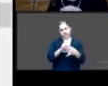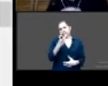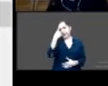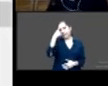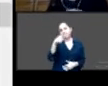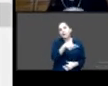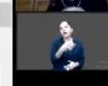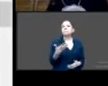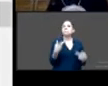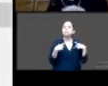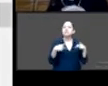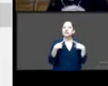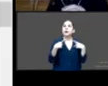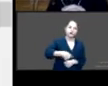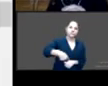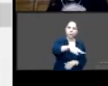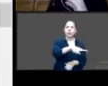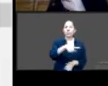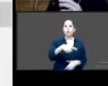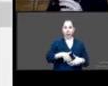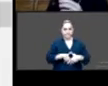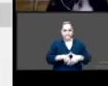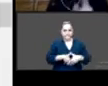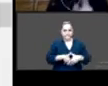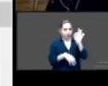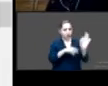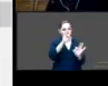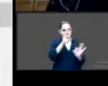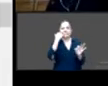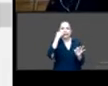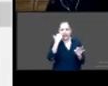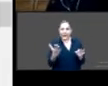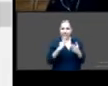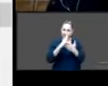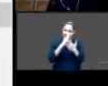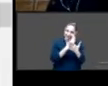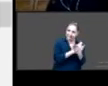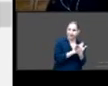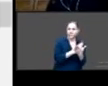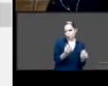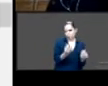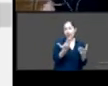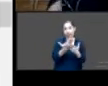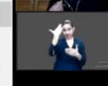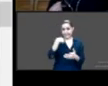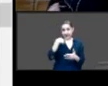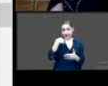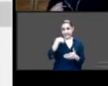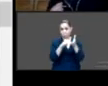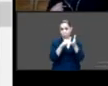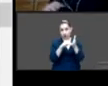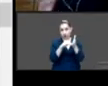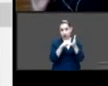estamos pensando prevenir. Al principio yo les había puesto que la tasa en 2030, según las estimaciones